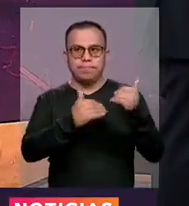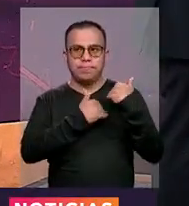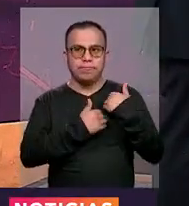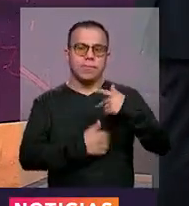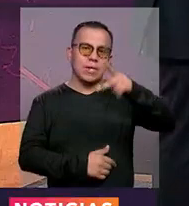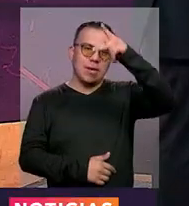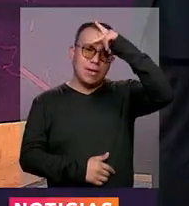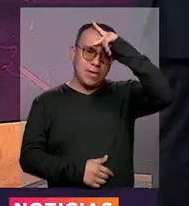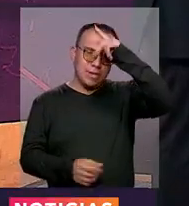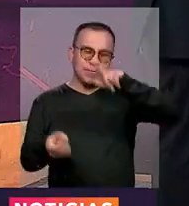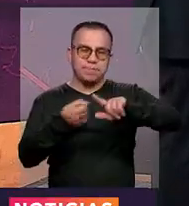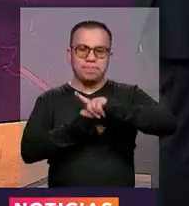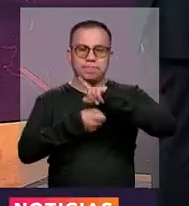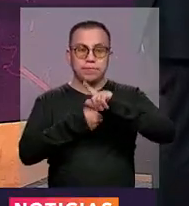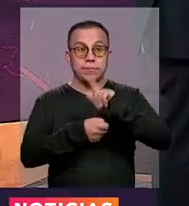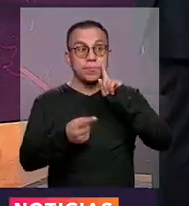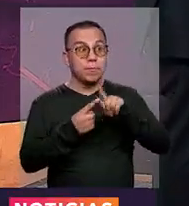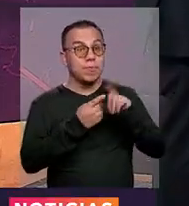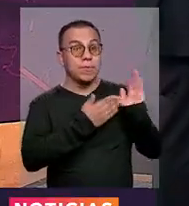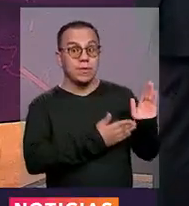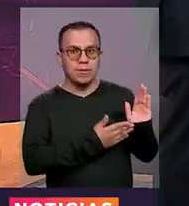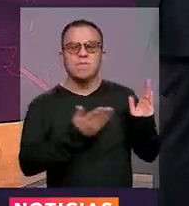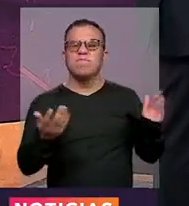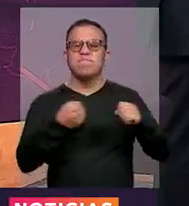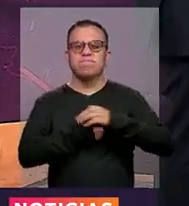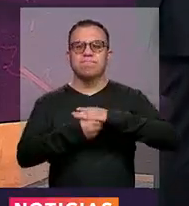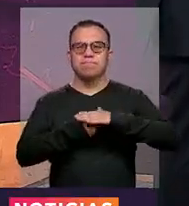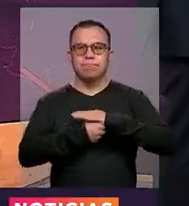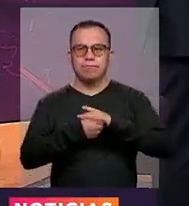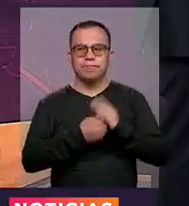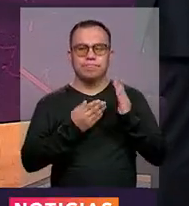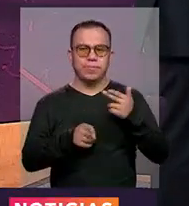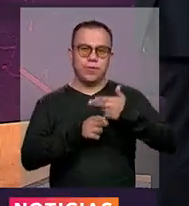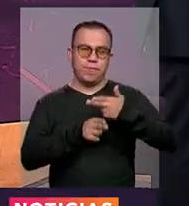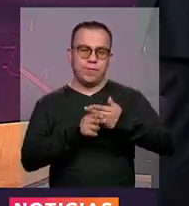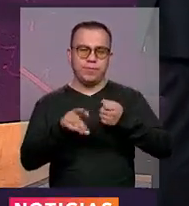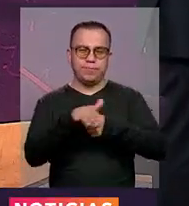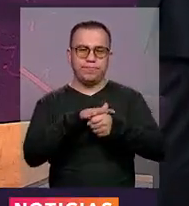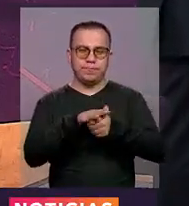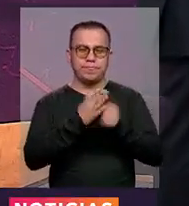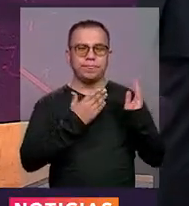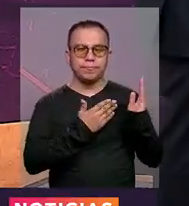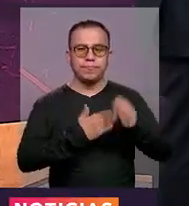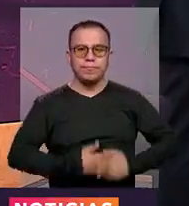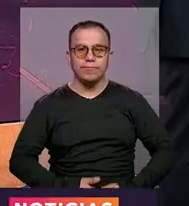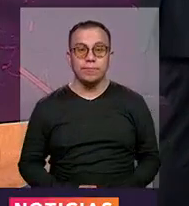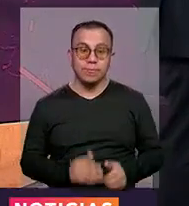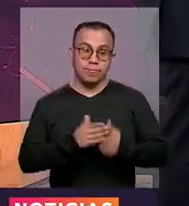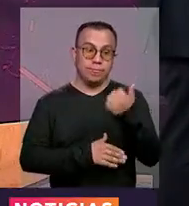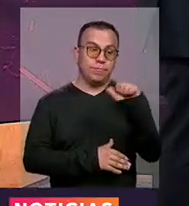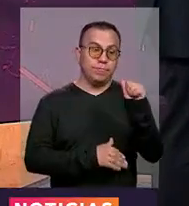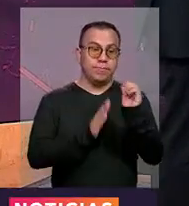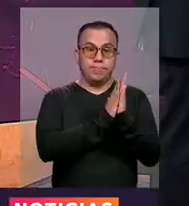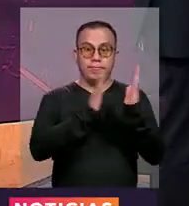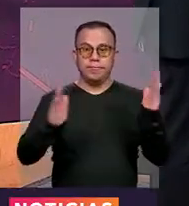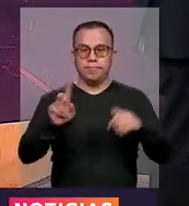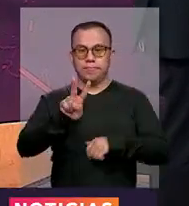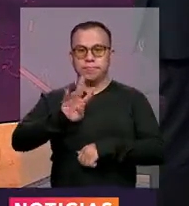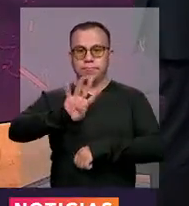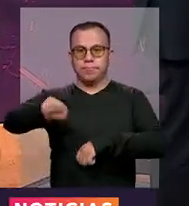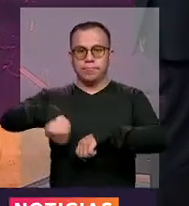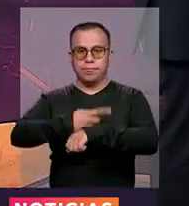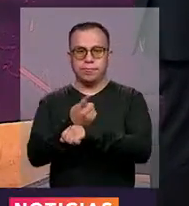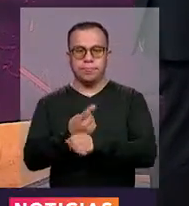al día de hoy, será en la localidad Kennedy, en los barrios Provivienda y Floralia, de 10 de la mañana durante las próximas